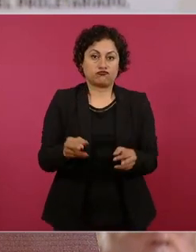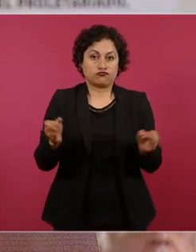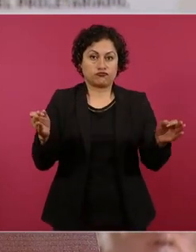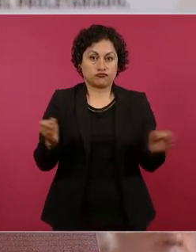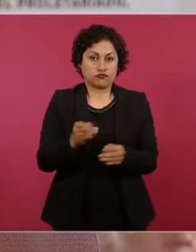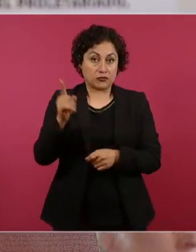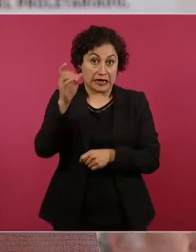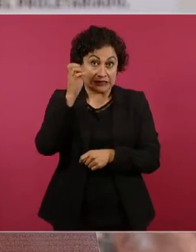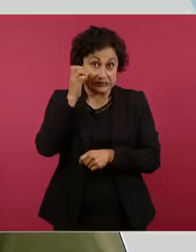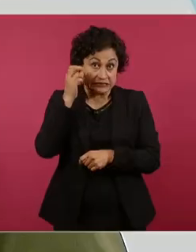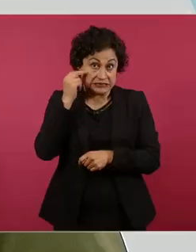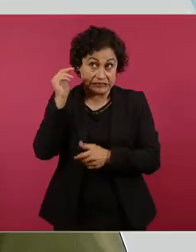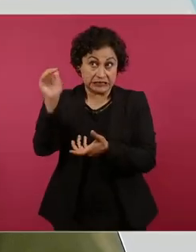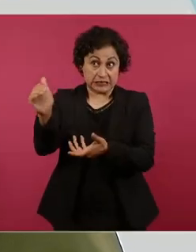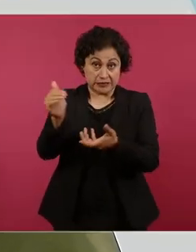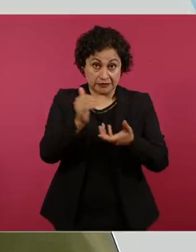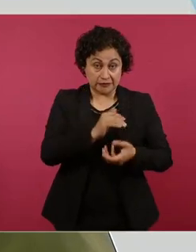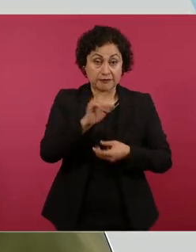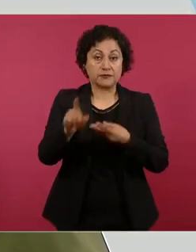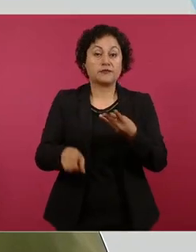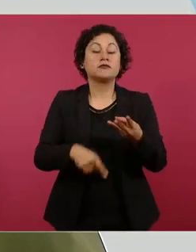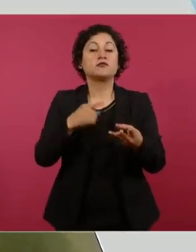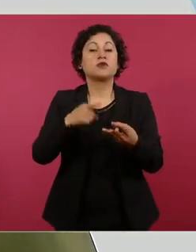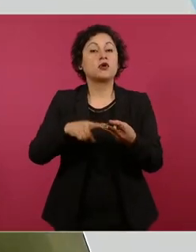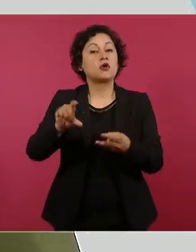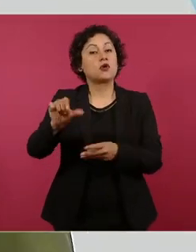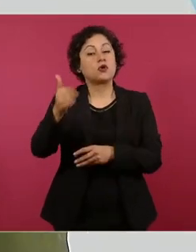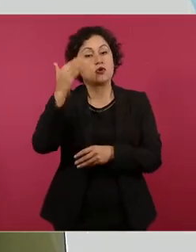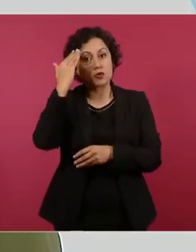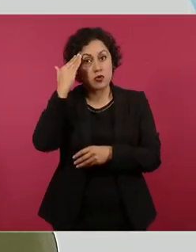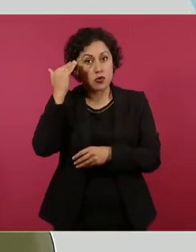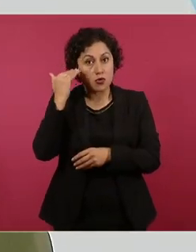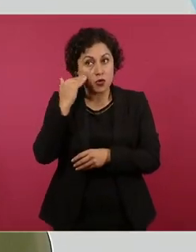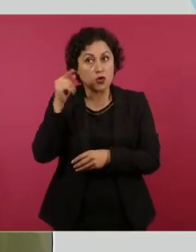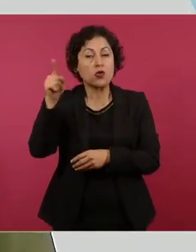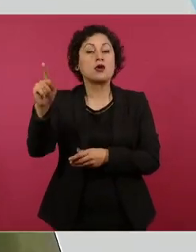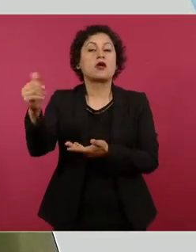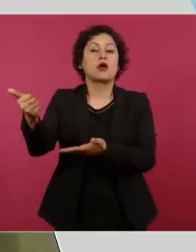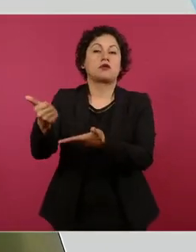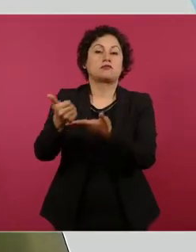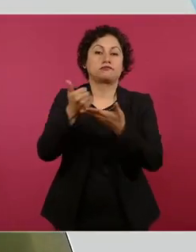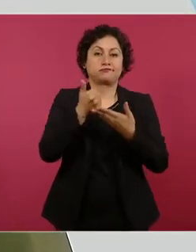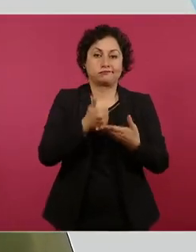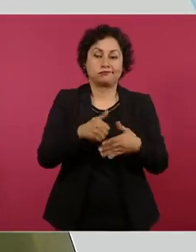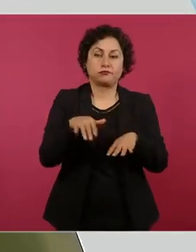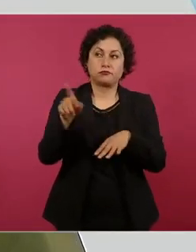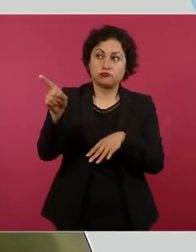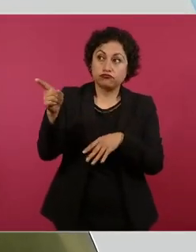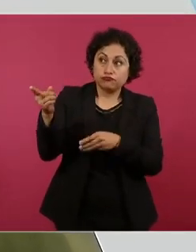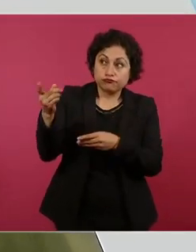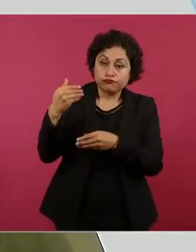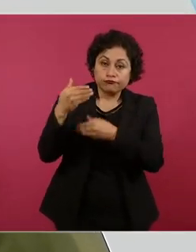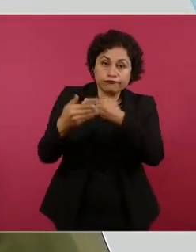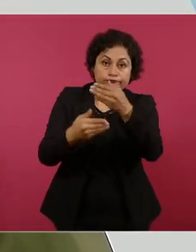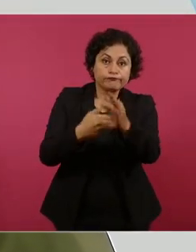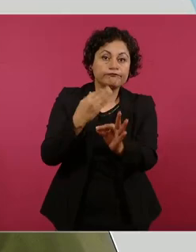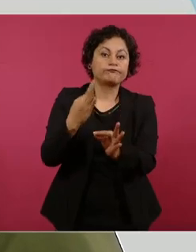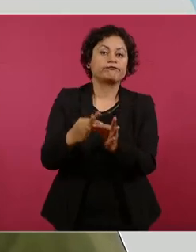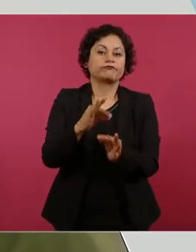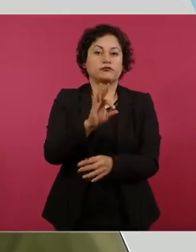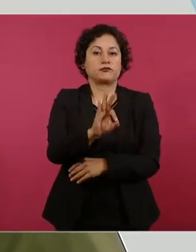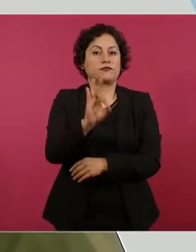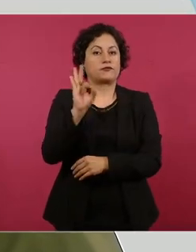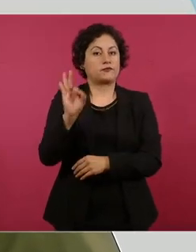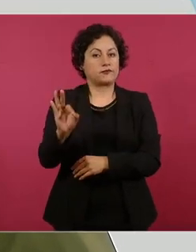mil refrigeradores por Corea del Sur fueron cumplidos en tiempo para poder atender esta